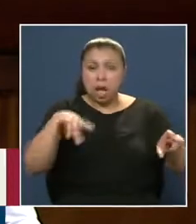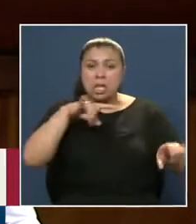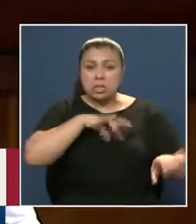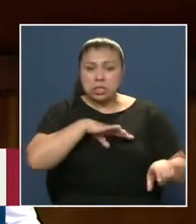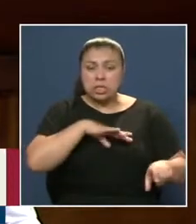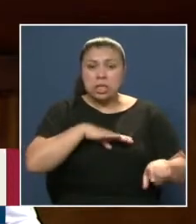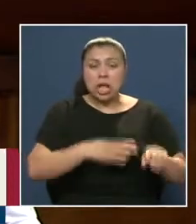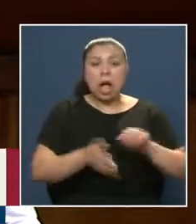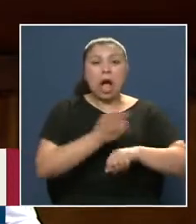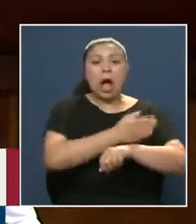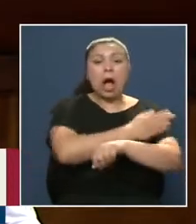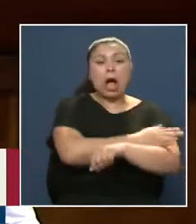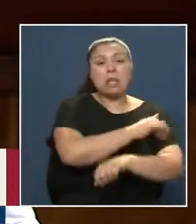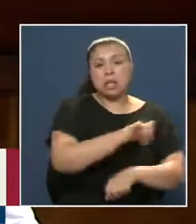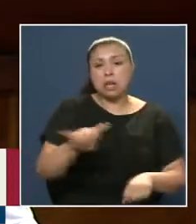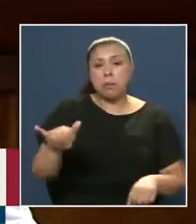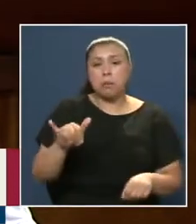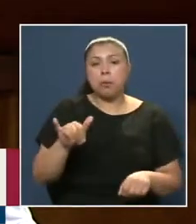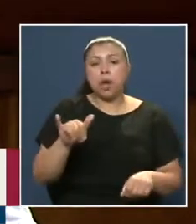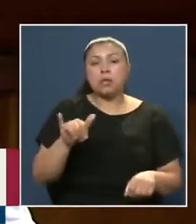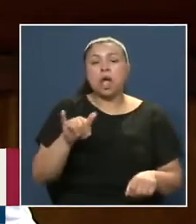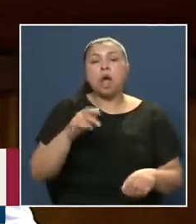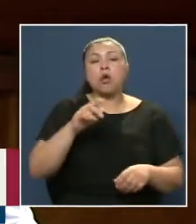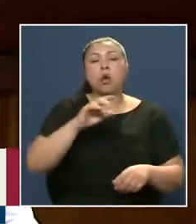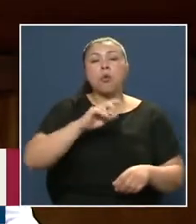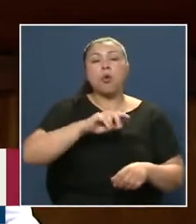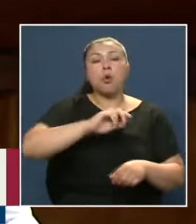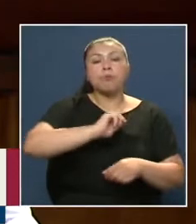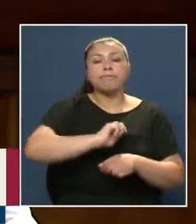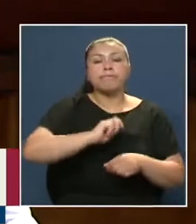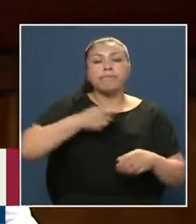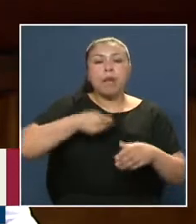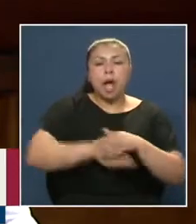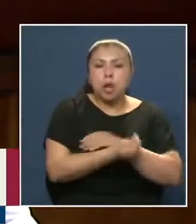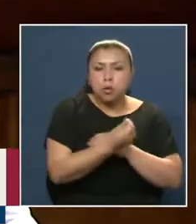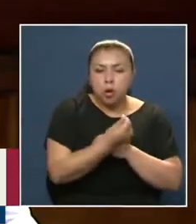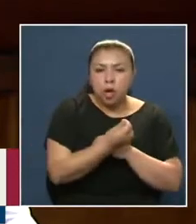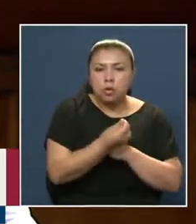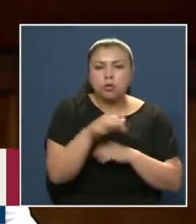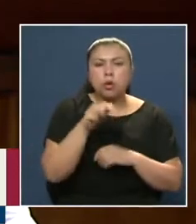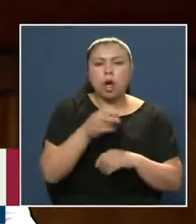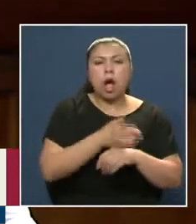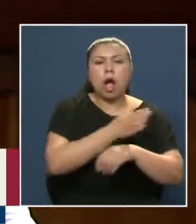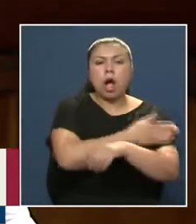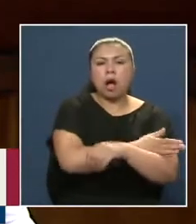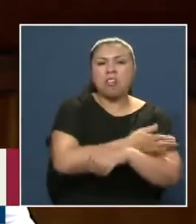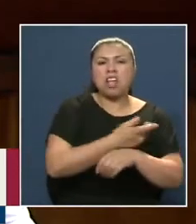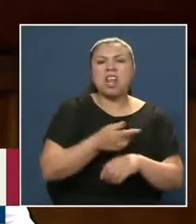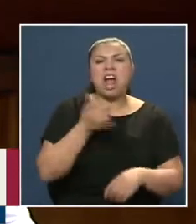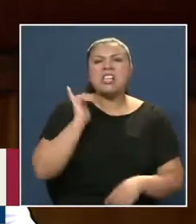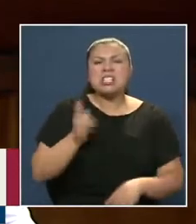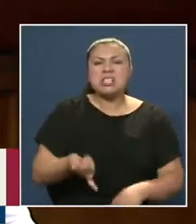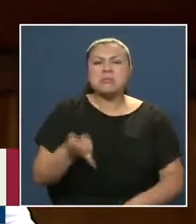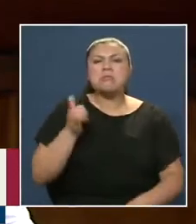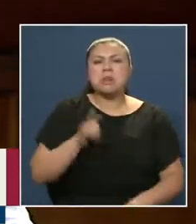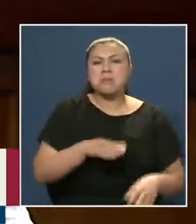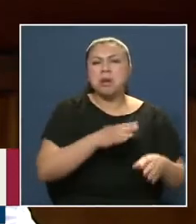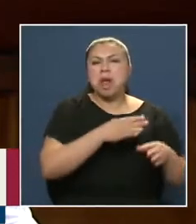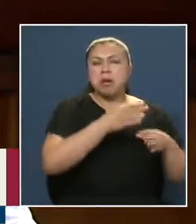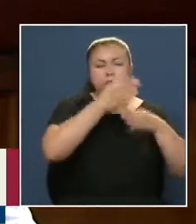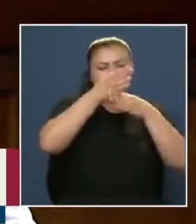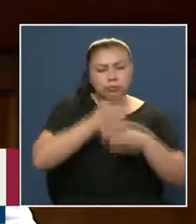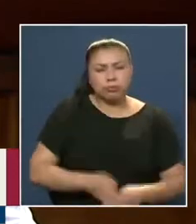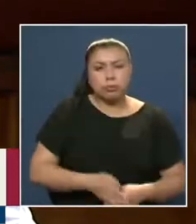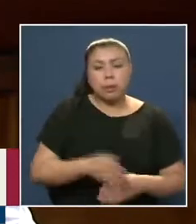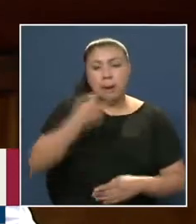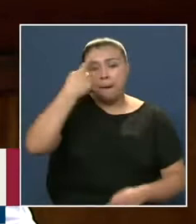un antes Y un después En cuanto al cohecho Porque antes El acarreo Y el cohecho Era práctica Permanente Y Maurás Fue uno de